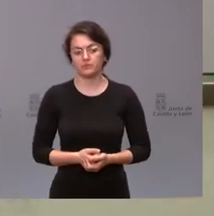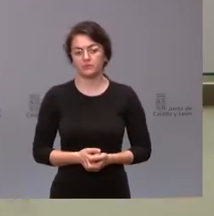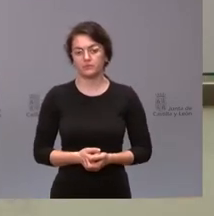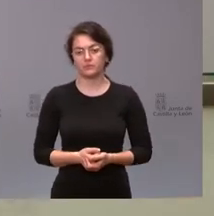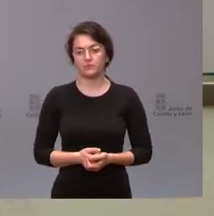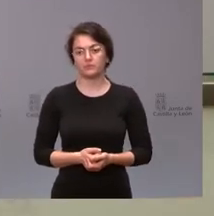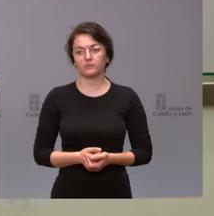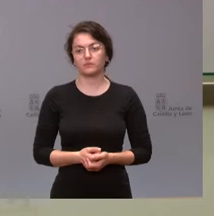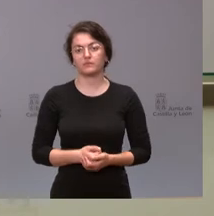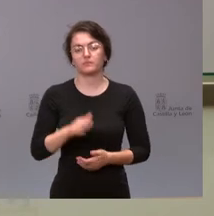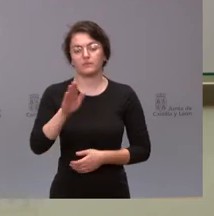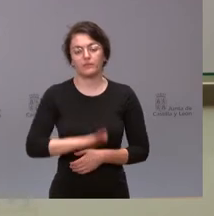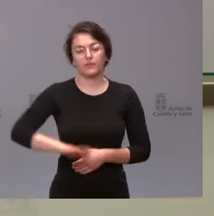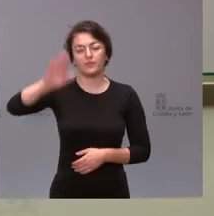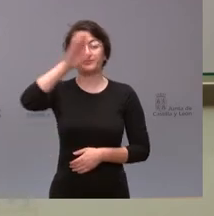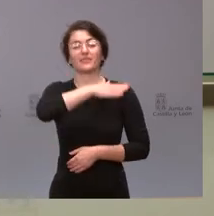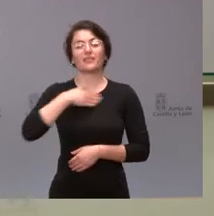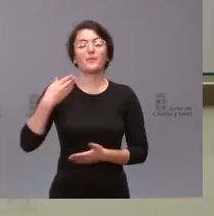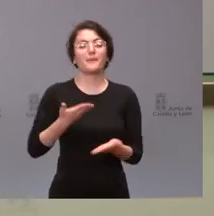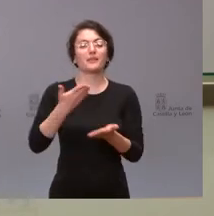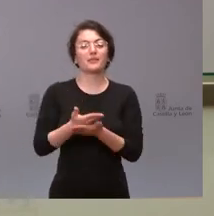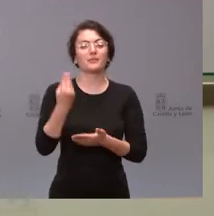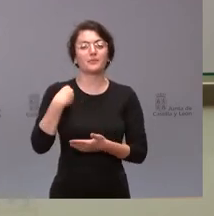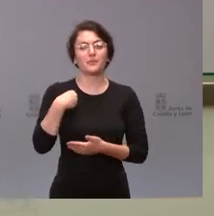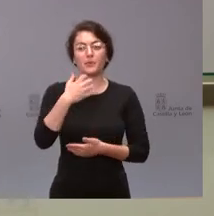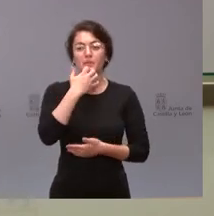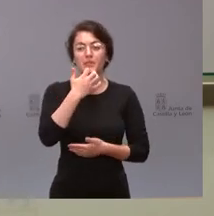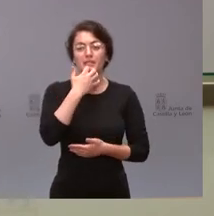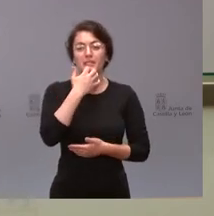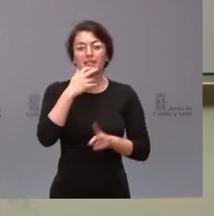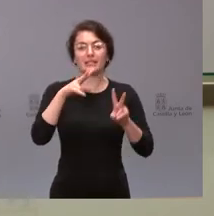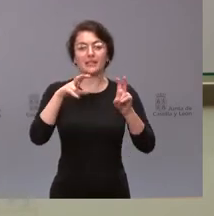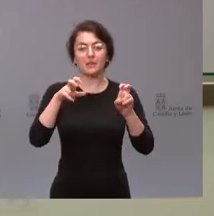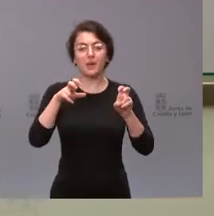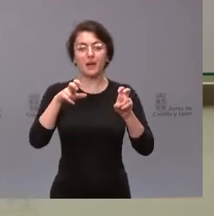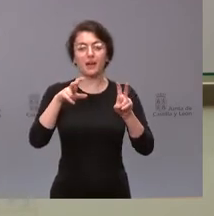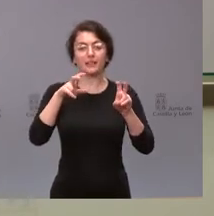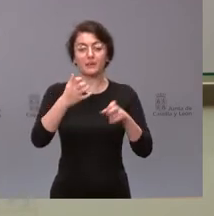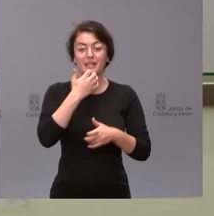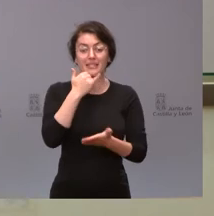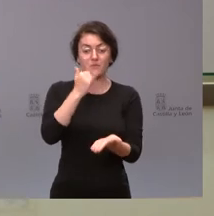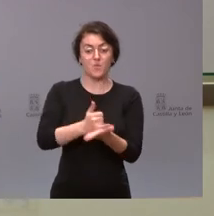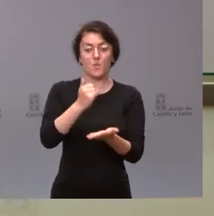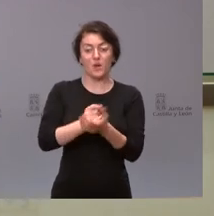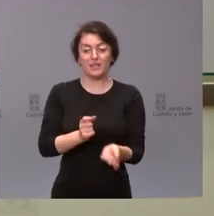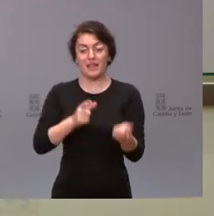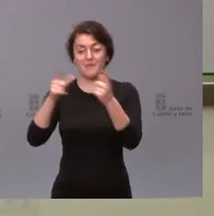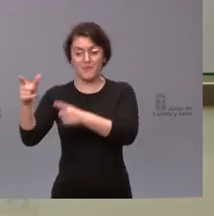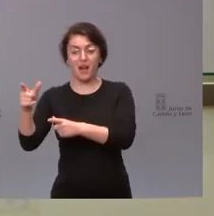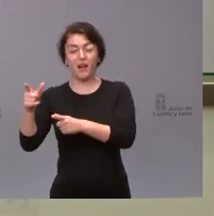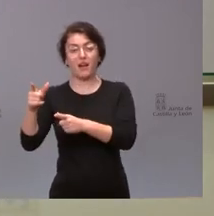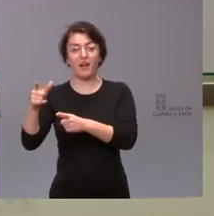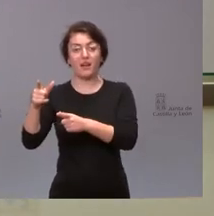Yo quería pedirle que nos aclarara si han enviado muestras de casos de viruela del mono sospechosos de más de una persona y